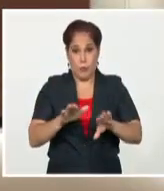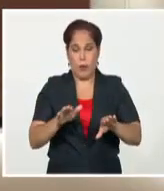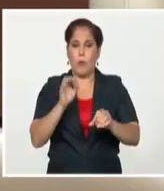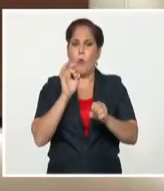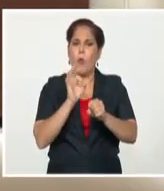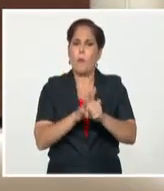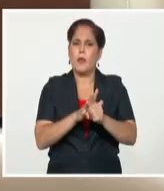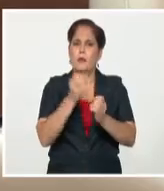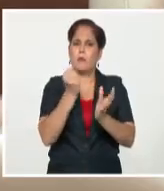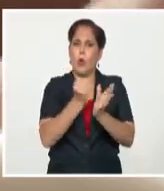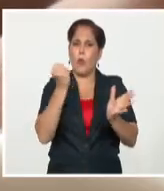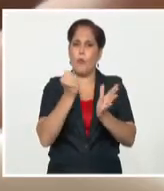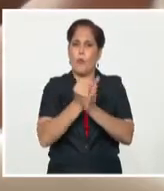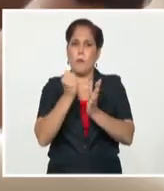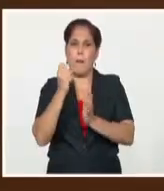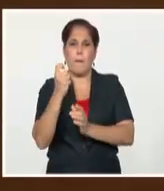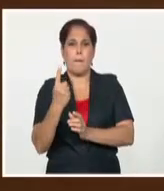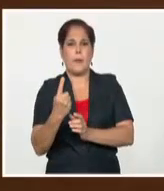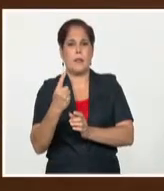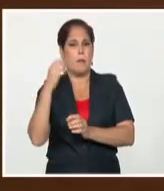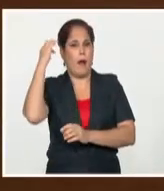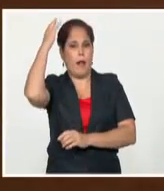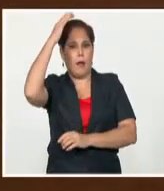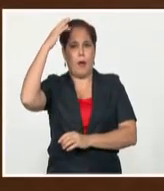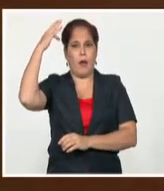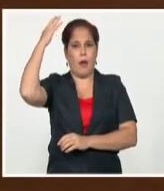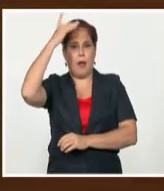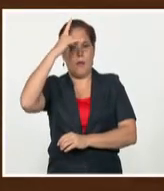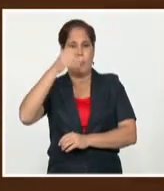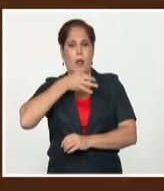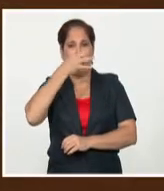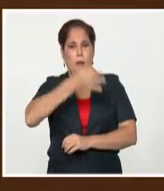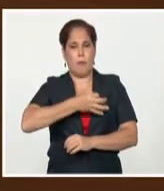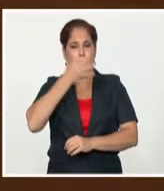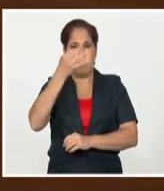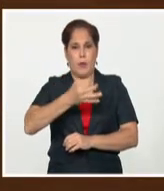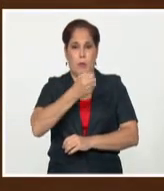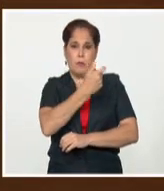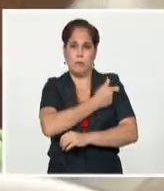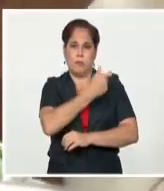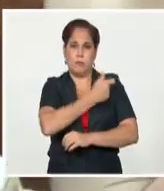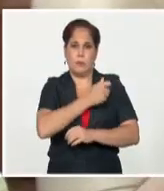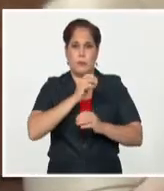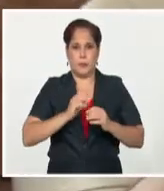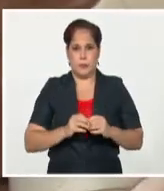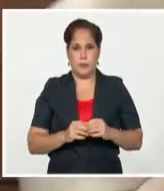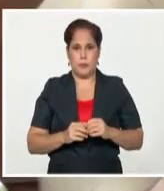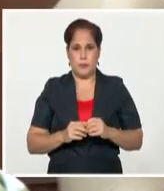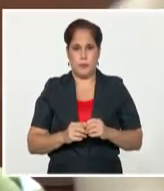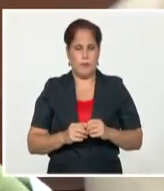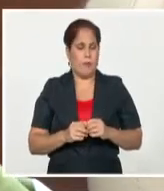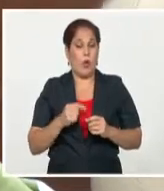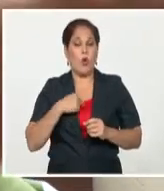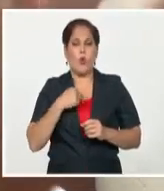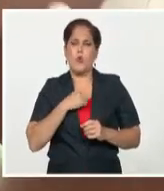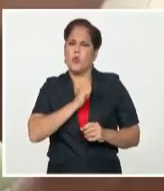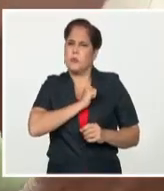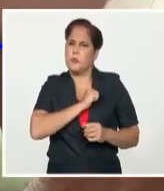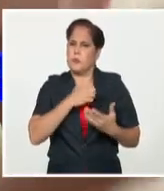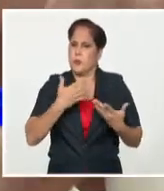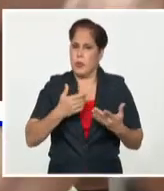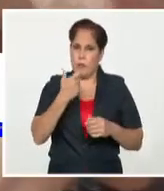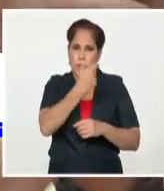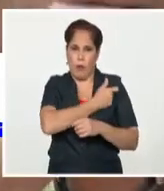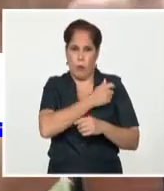empiezan a confirmar las principales hipótesis planteadas en el desarrollo de estos productos. que aspiramos de la